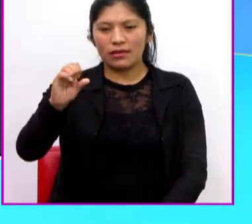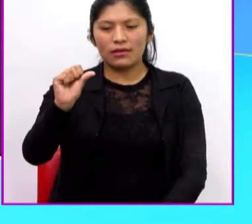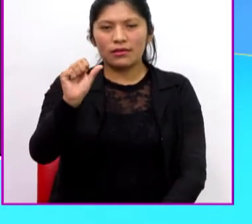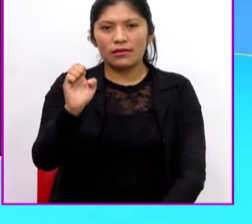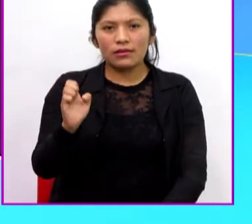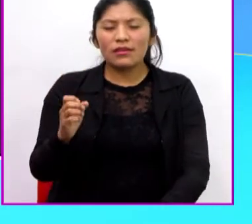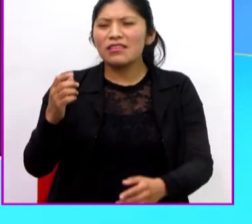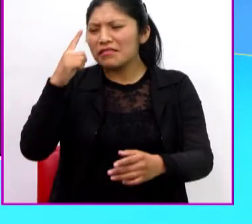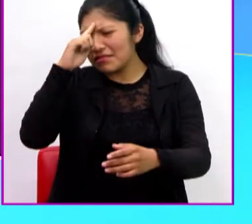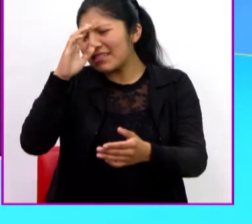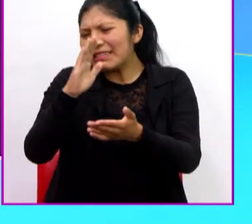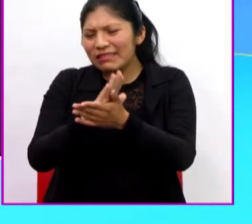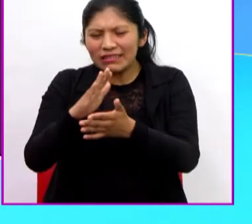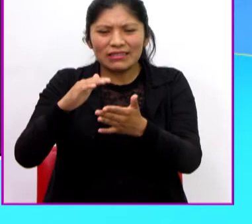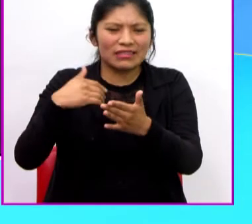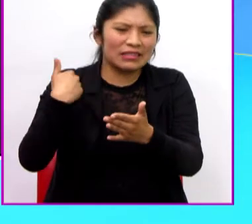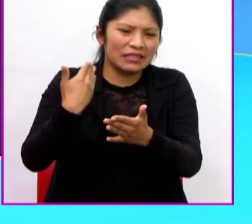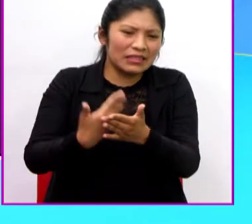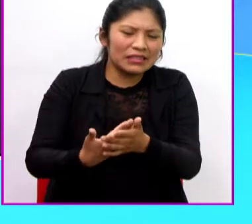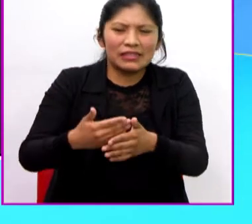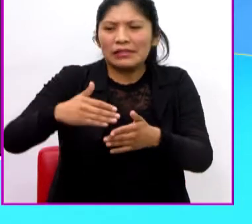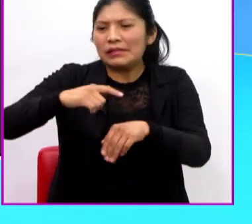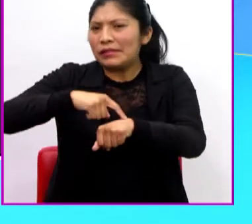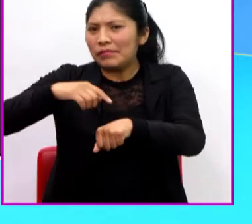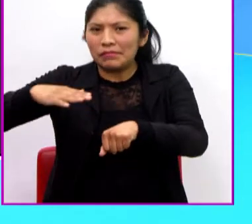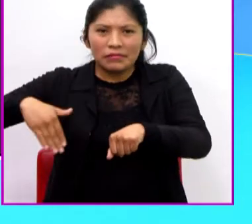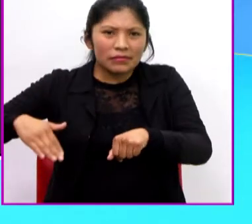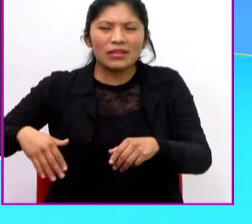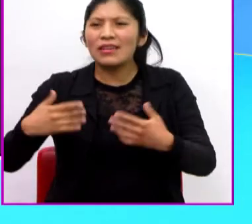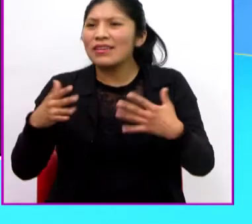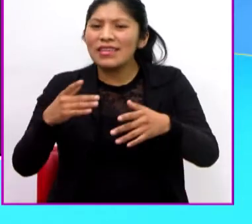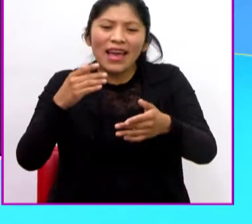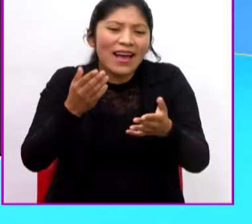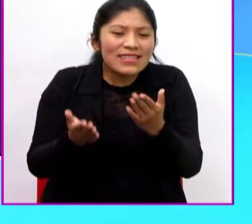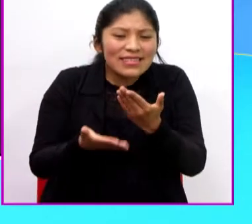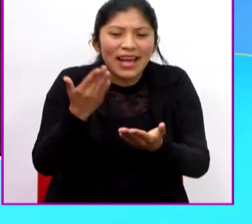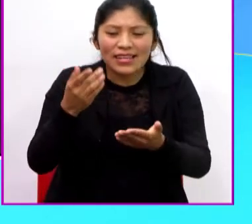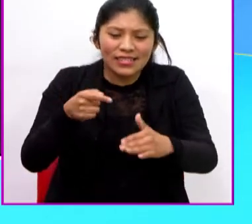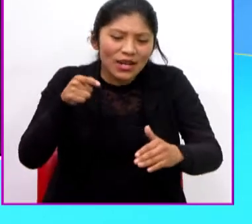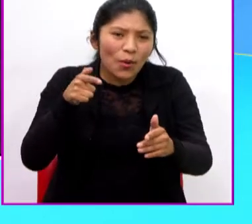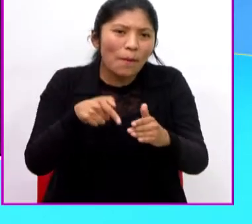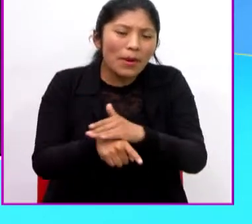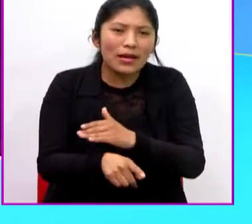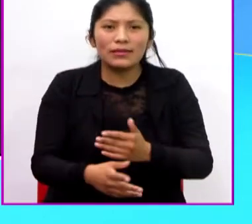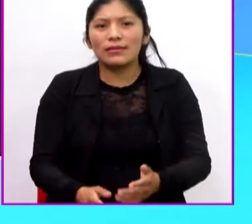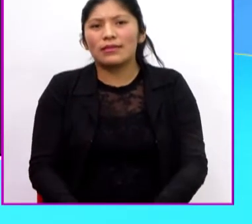llegamos tarde. Ya están por sacrificarlo. ¡Corran! Hay que atravesarnos.